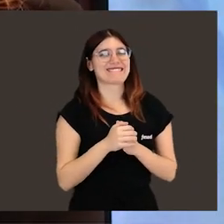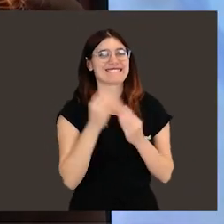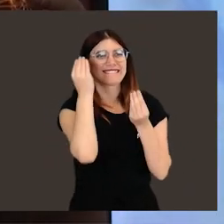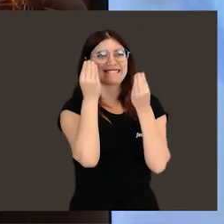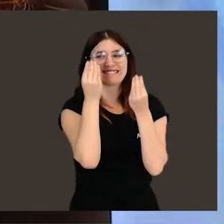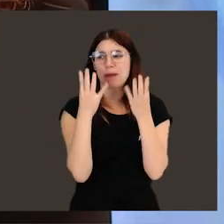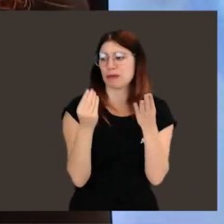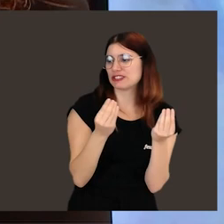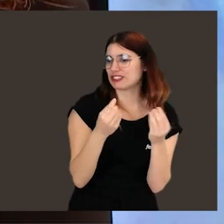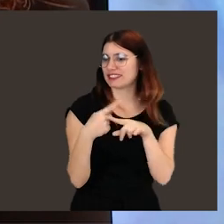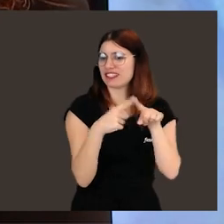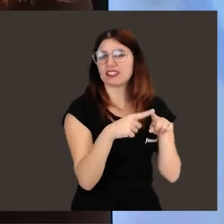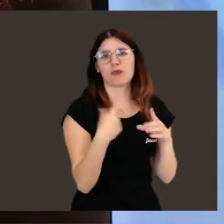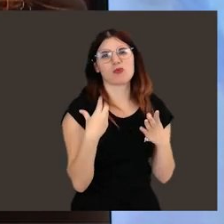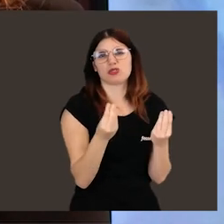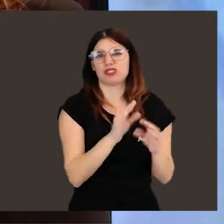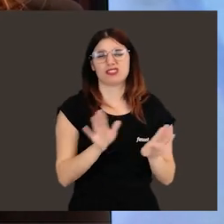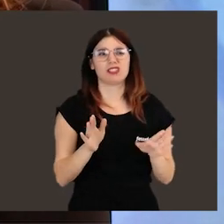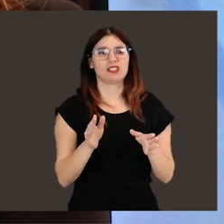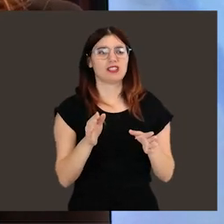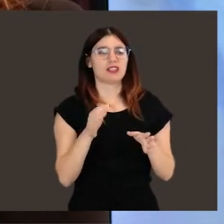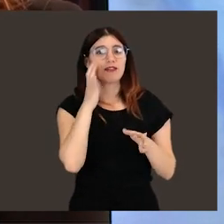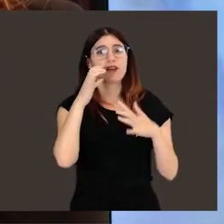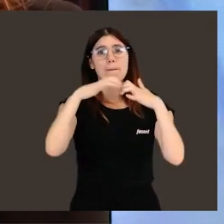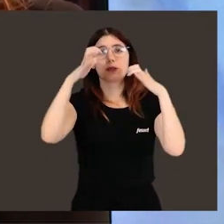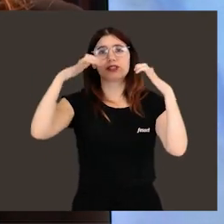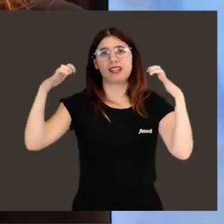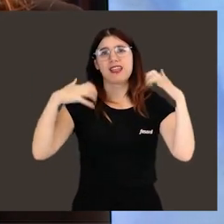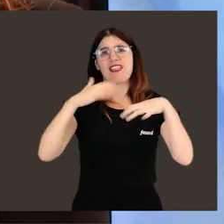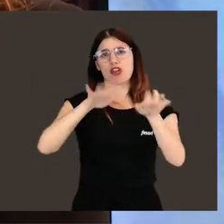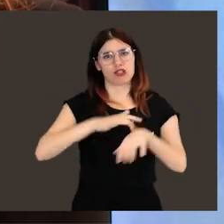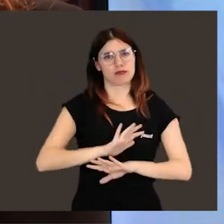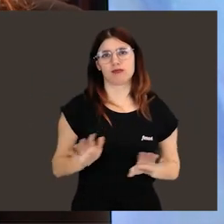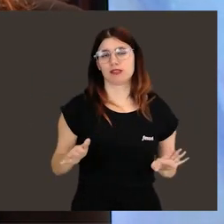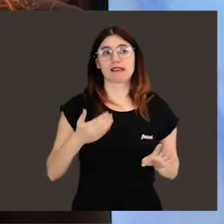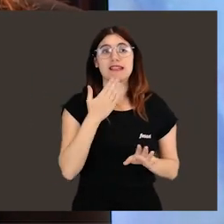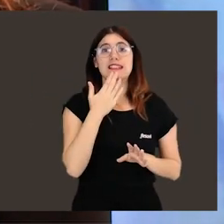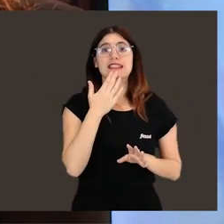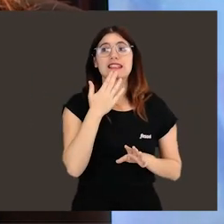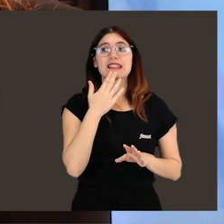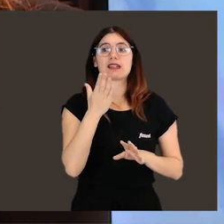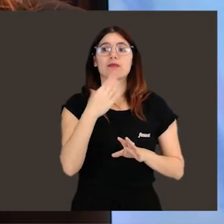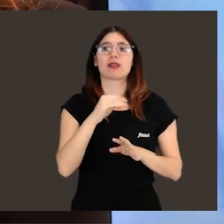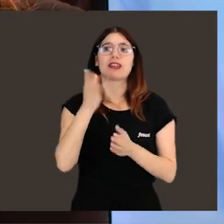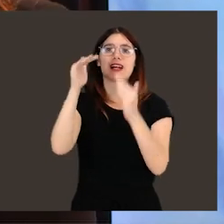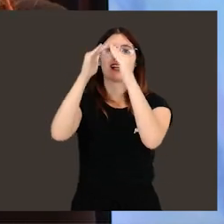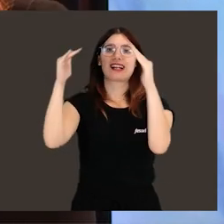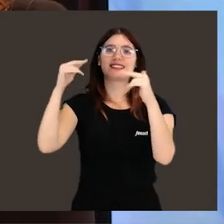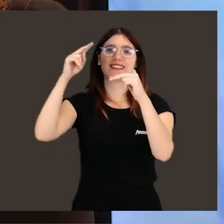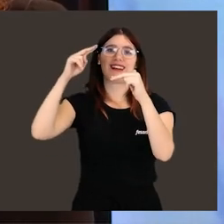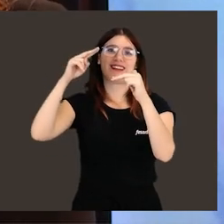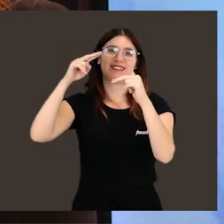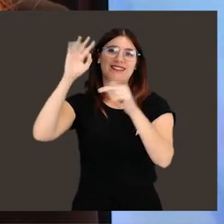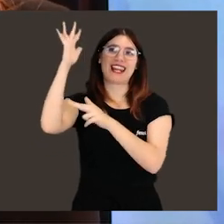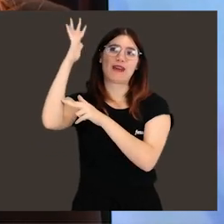León, otro. Muchos. Muchos, Probablemente la montaña leonesa y así me puedo perder la